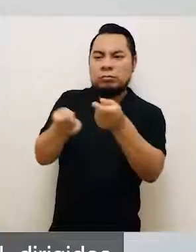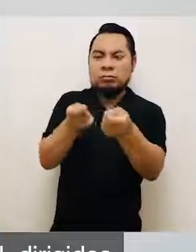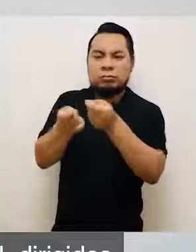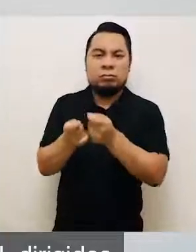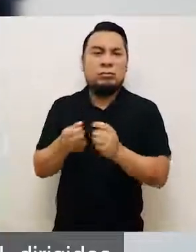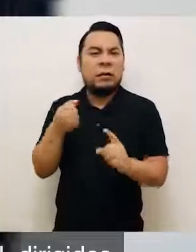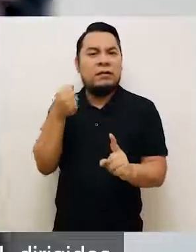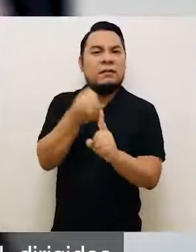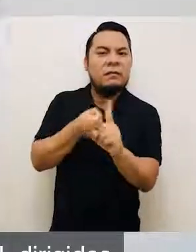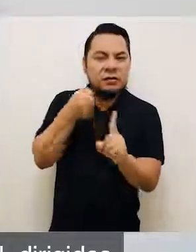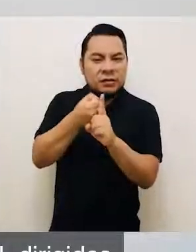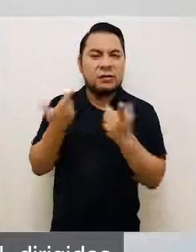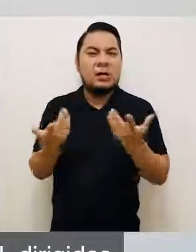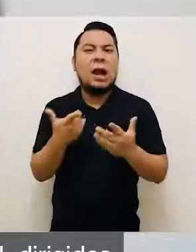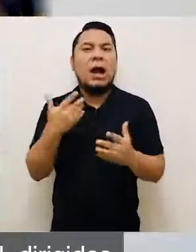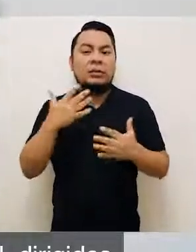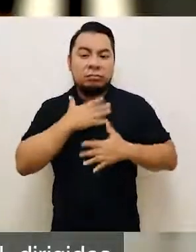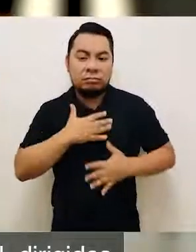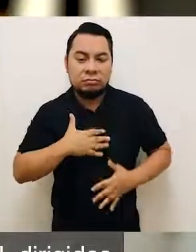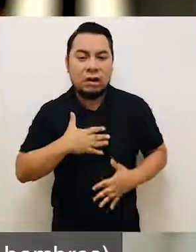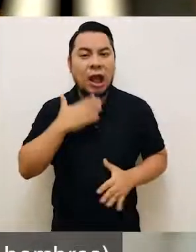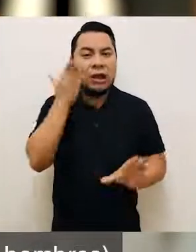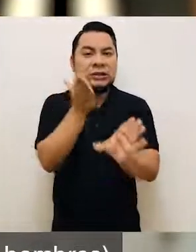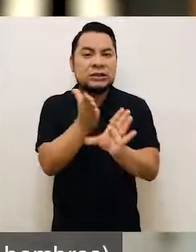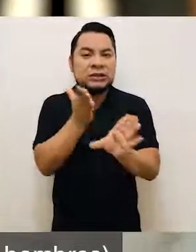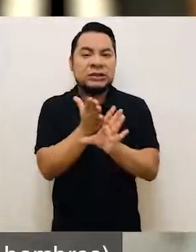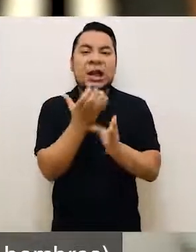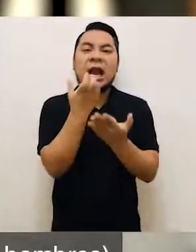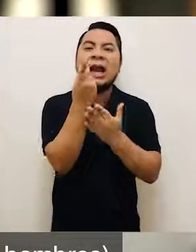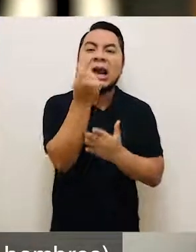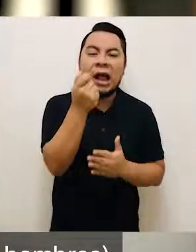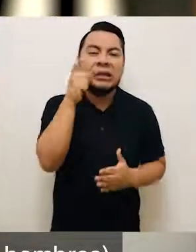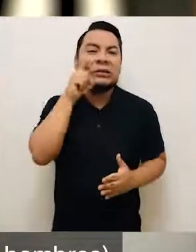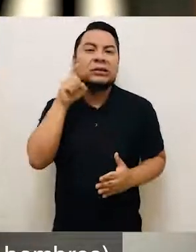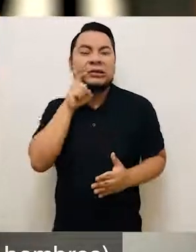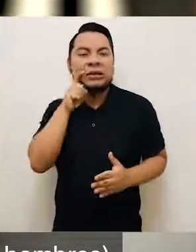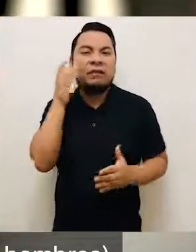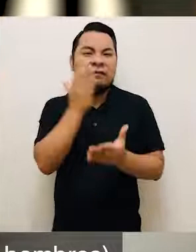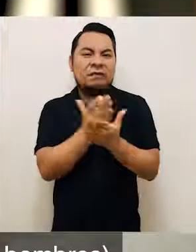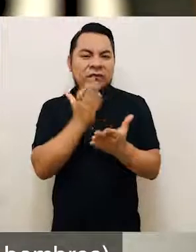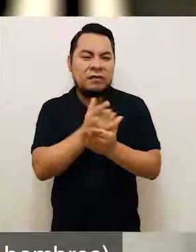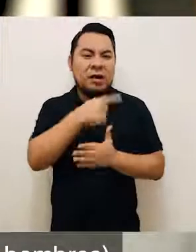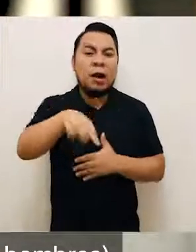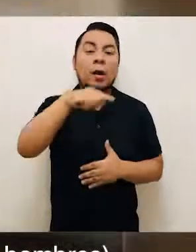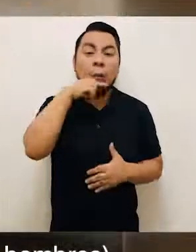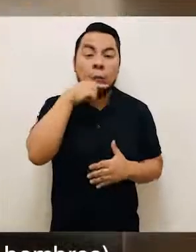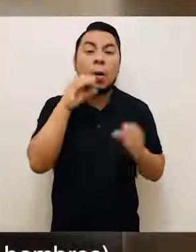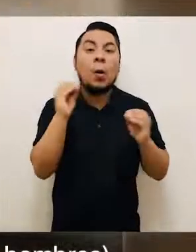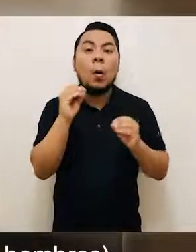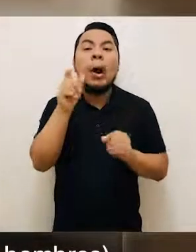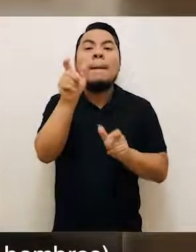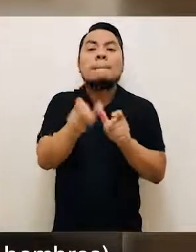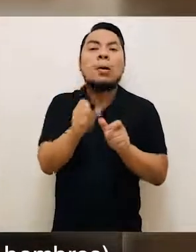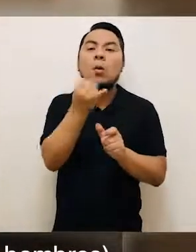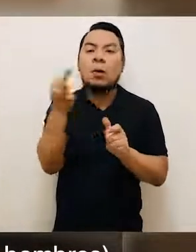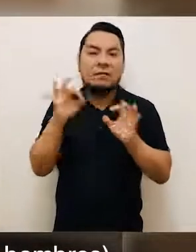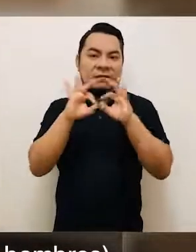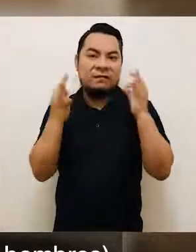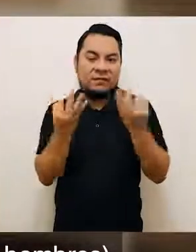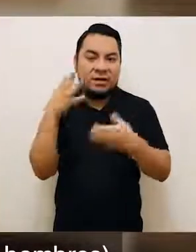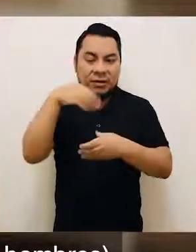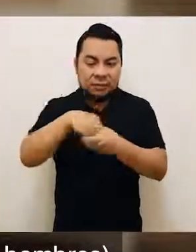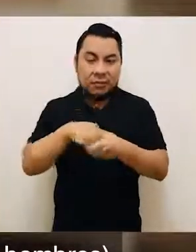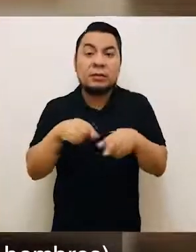agredir de manera física, psicológica, económica o sexual a las mujeres o los integrantes del grupo familiar,